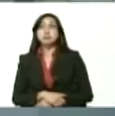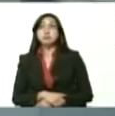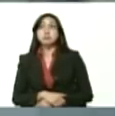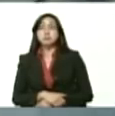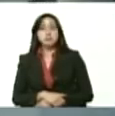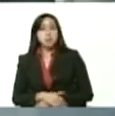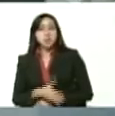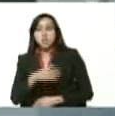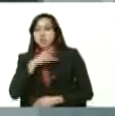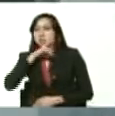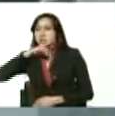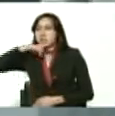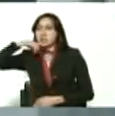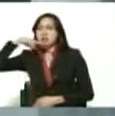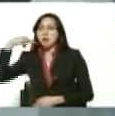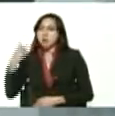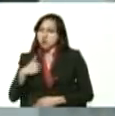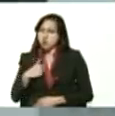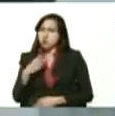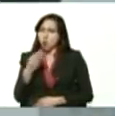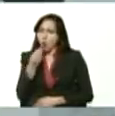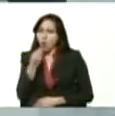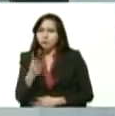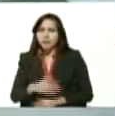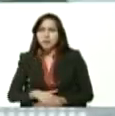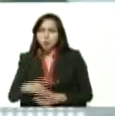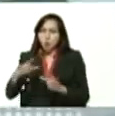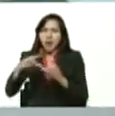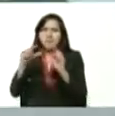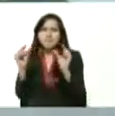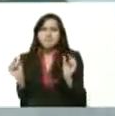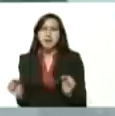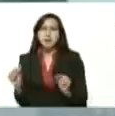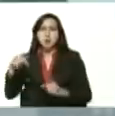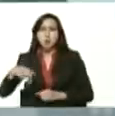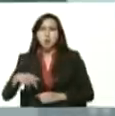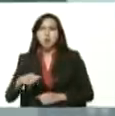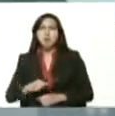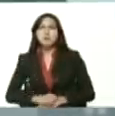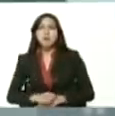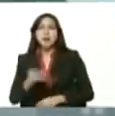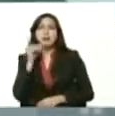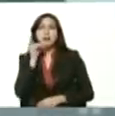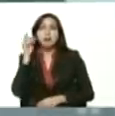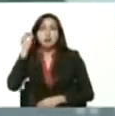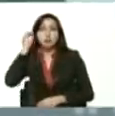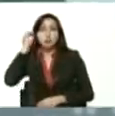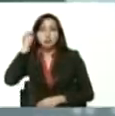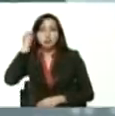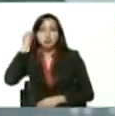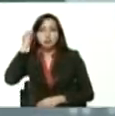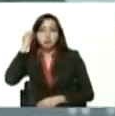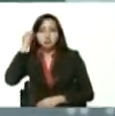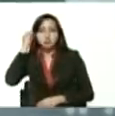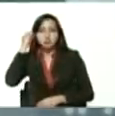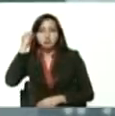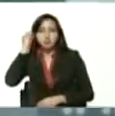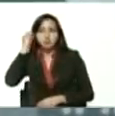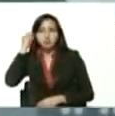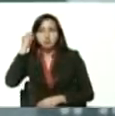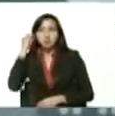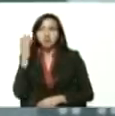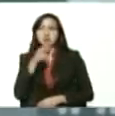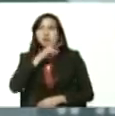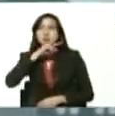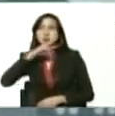sabrosa yo la probé con una empanadita hoy temprano sabrosa de verdad y si